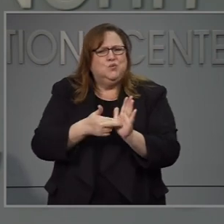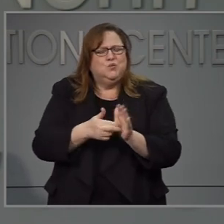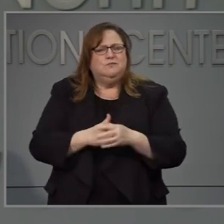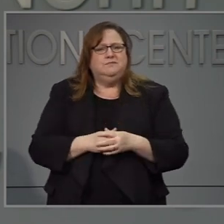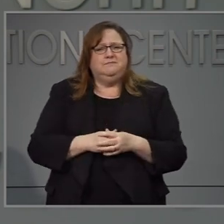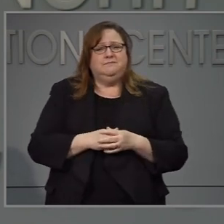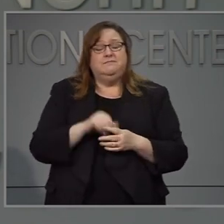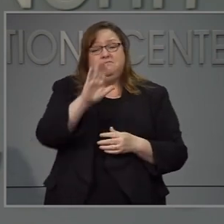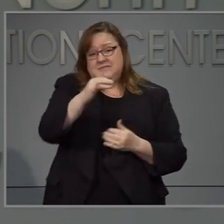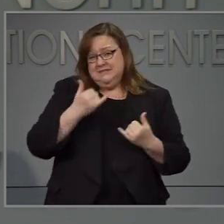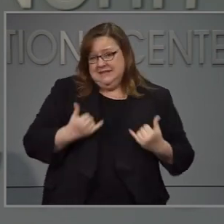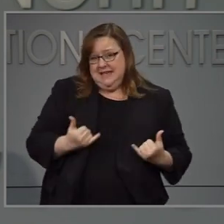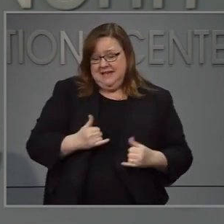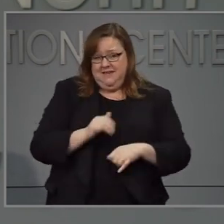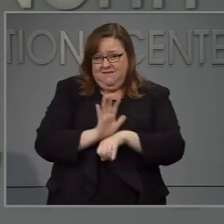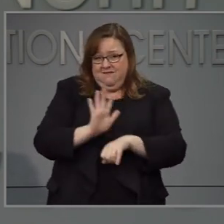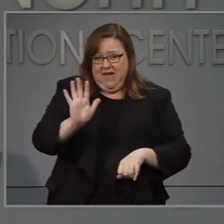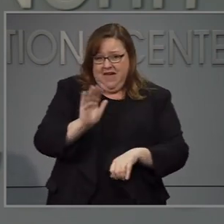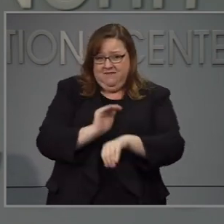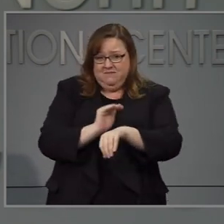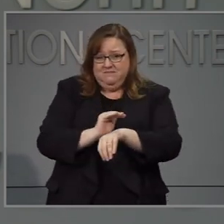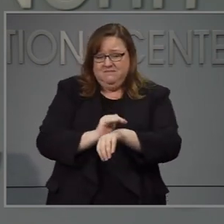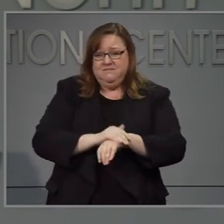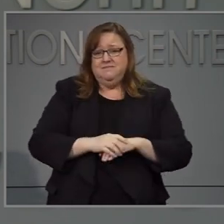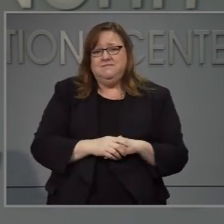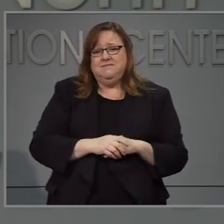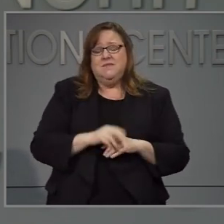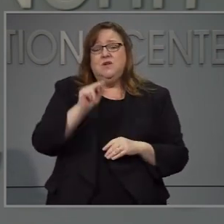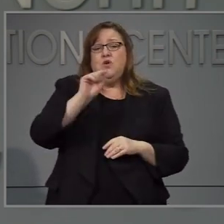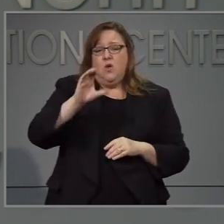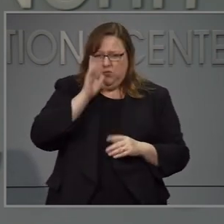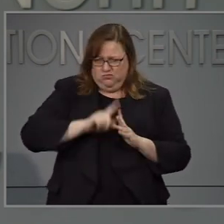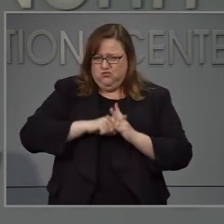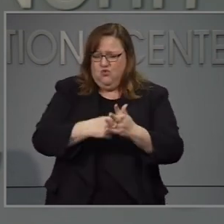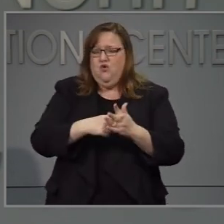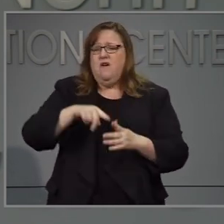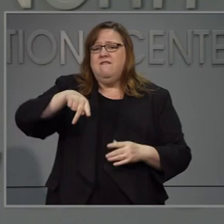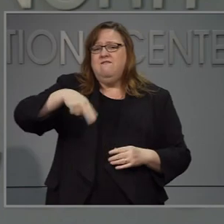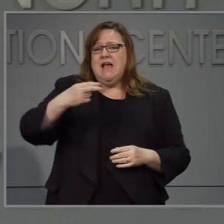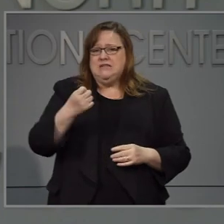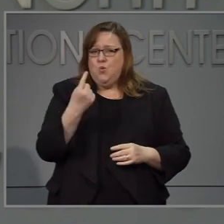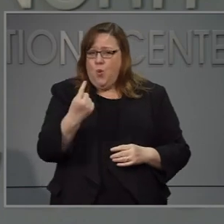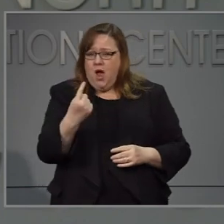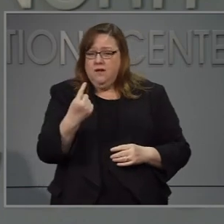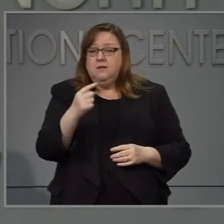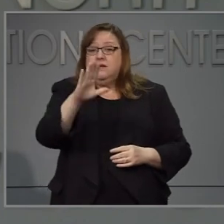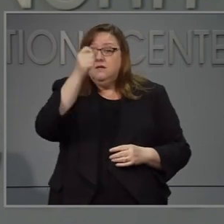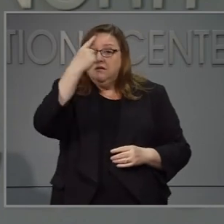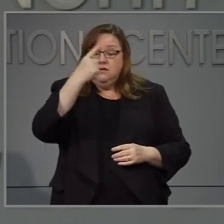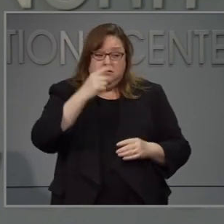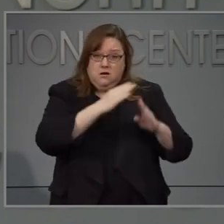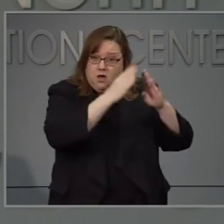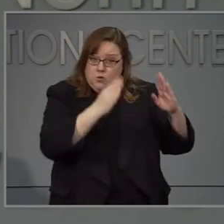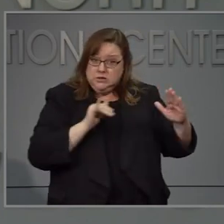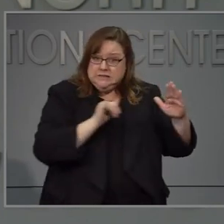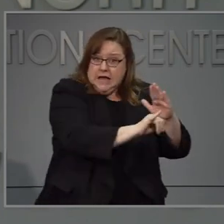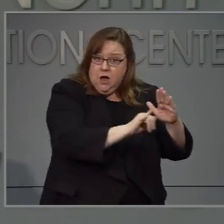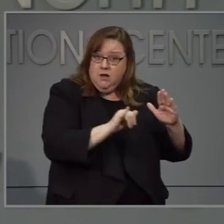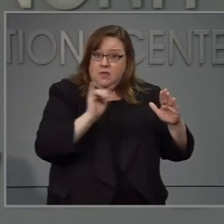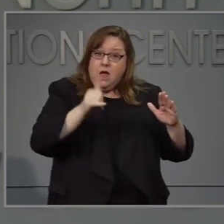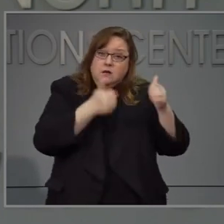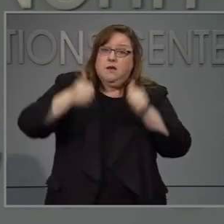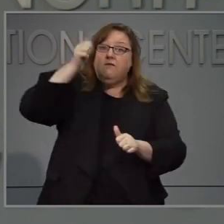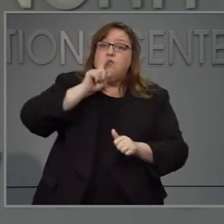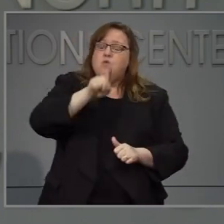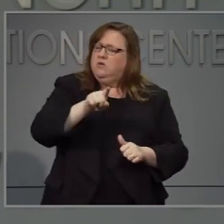Carolina del Norte pasa a la fase uno. Sepan que la orden de permanecer en casa sigue vigente. Sigue siendo